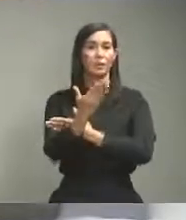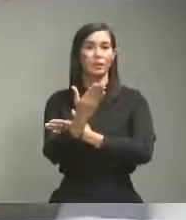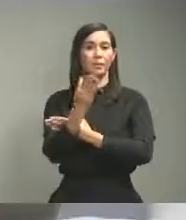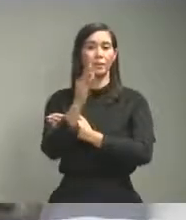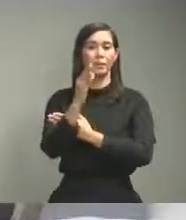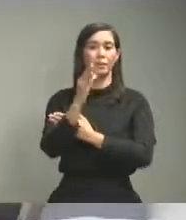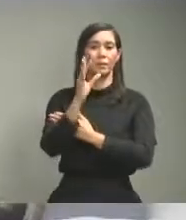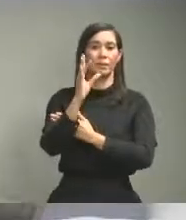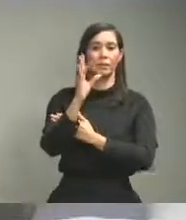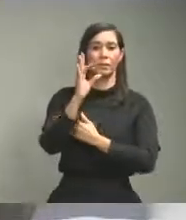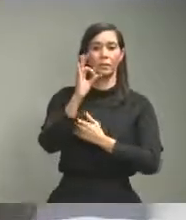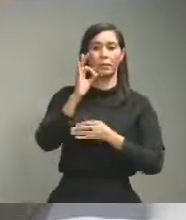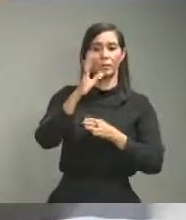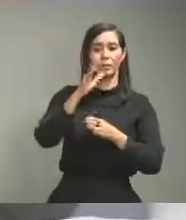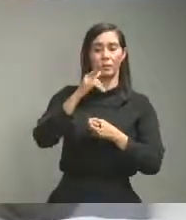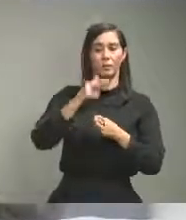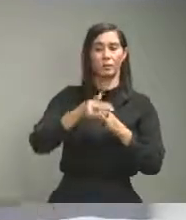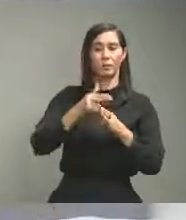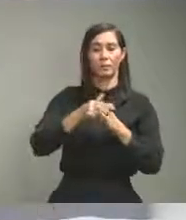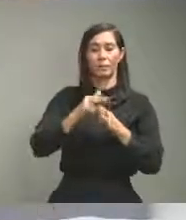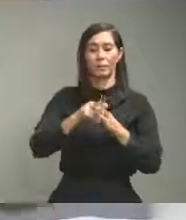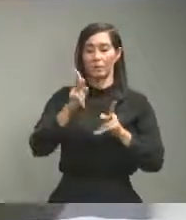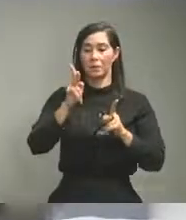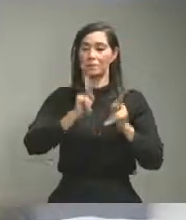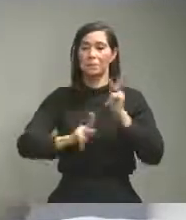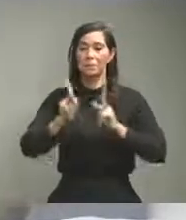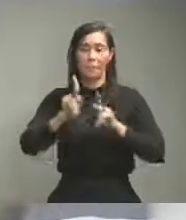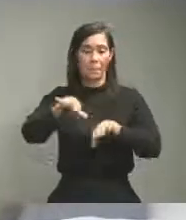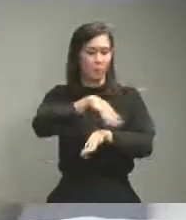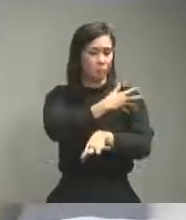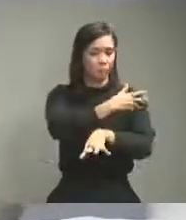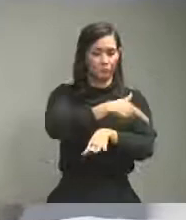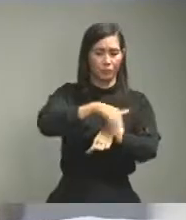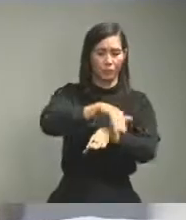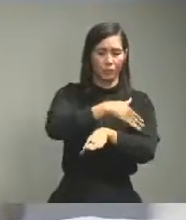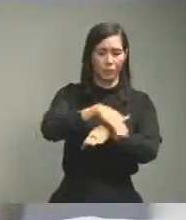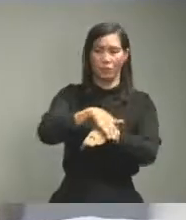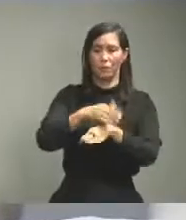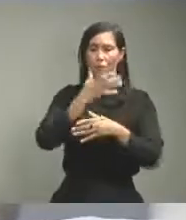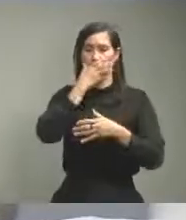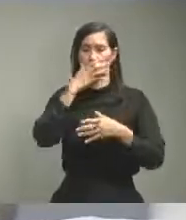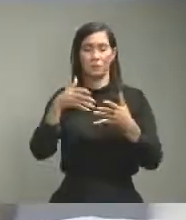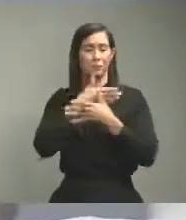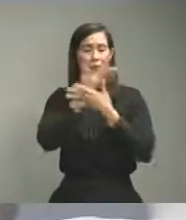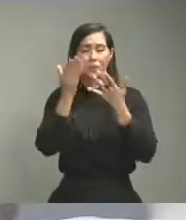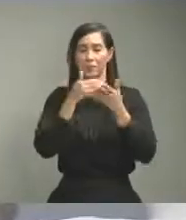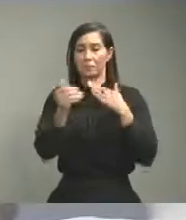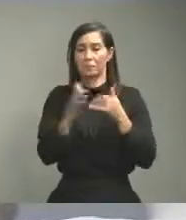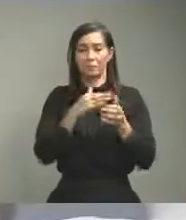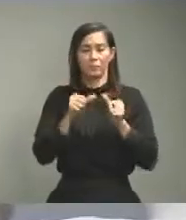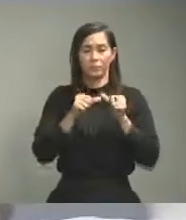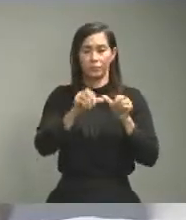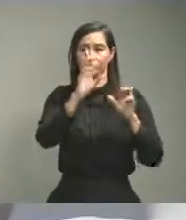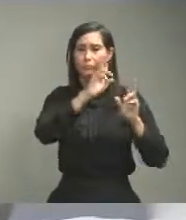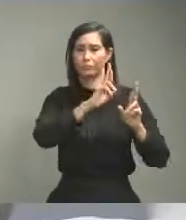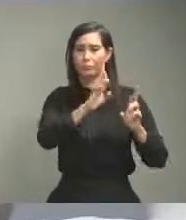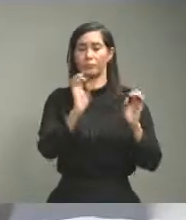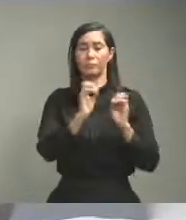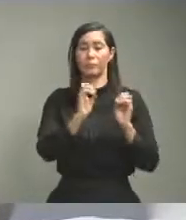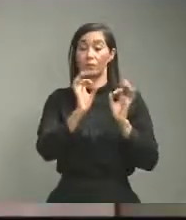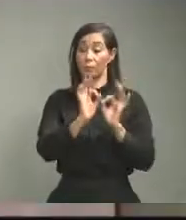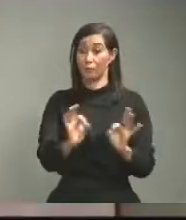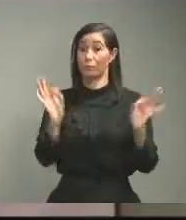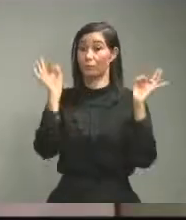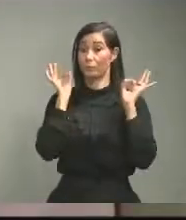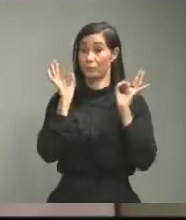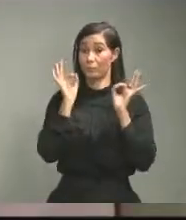6 de la tarde como usted dice que la gente sale para la calle sin tomar en cuenta previsiones que son elementales